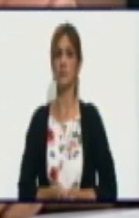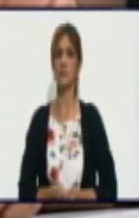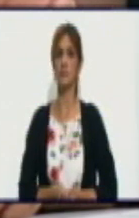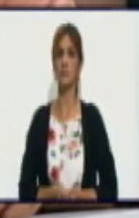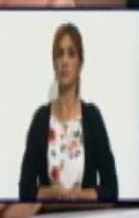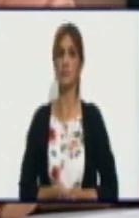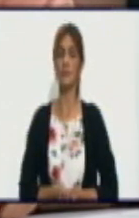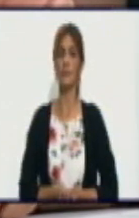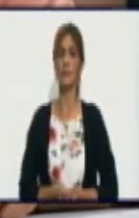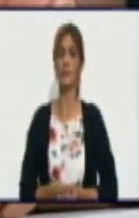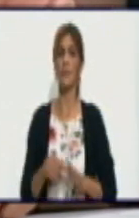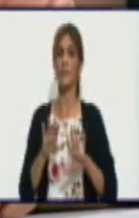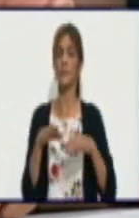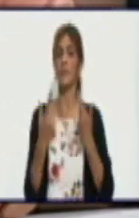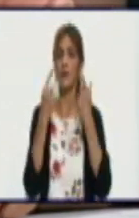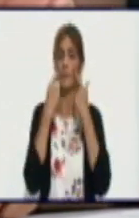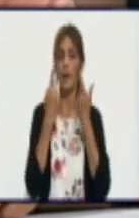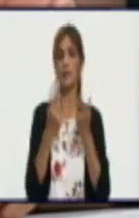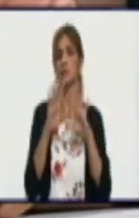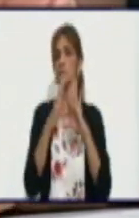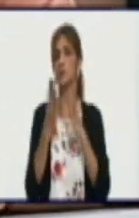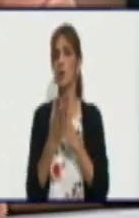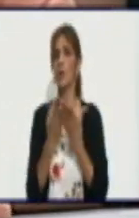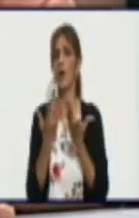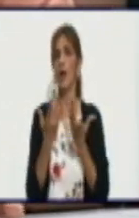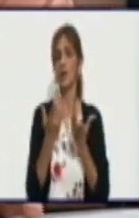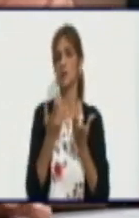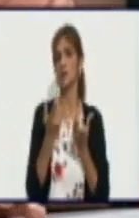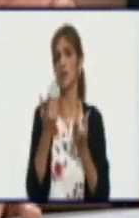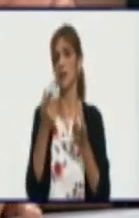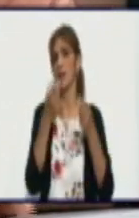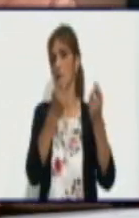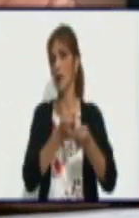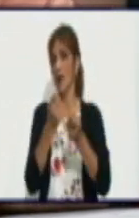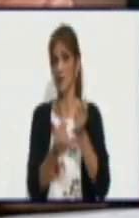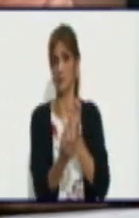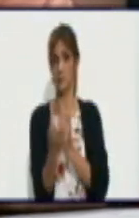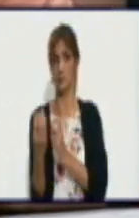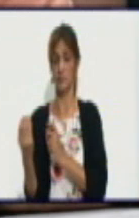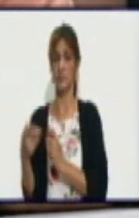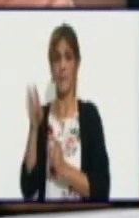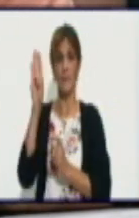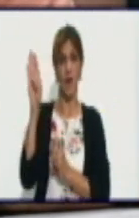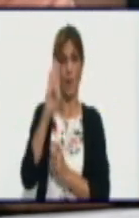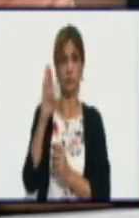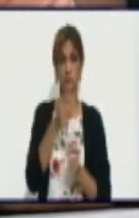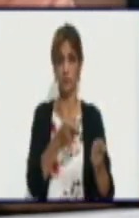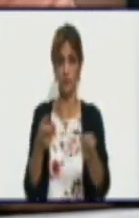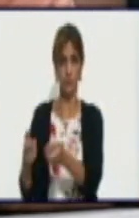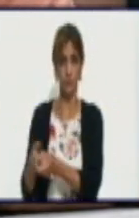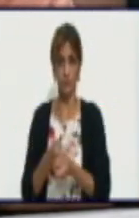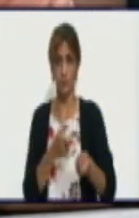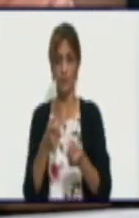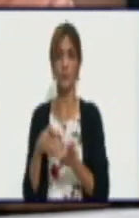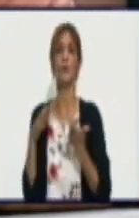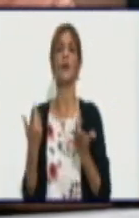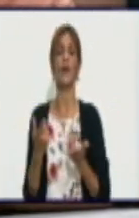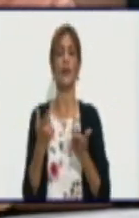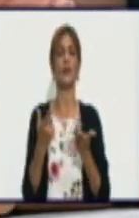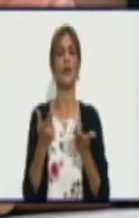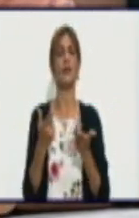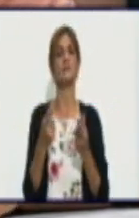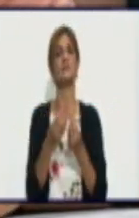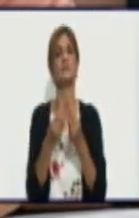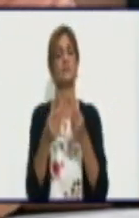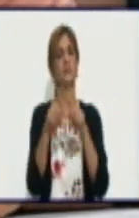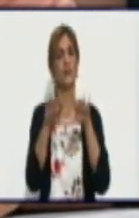Terminar la revisión de la ficha de costo de los bioproductos en función de su disminución. bioproductos que circulamos nosotros en el sistema de la agricultura. ¿Y qué